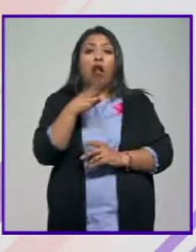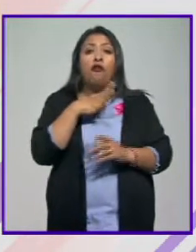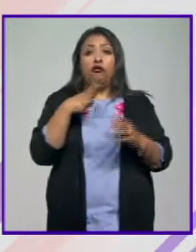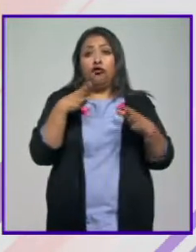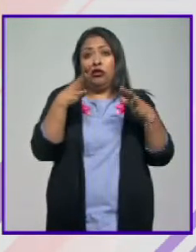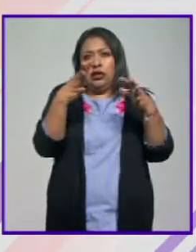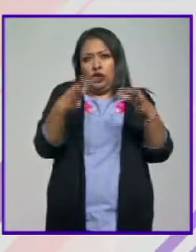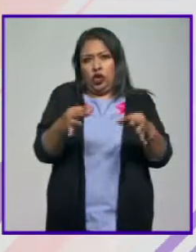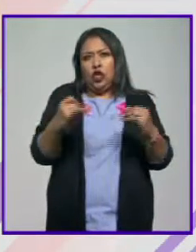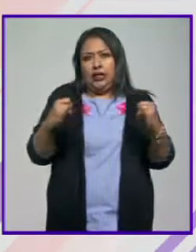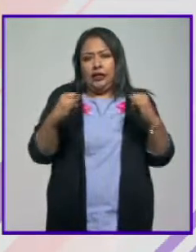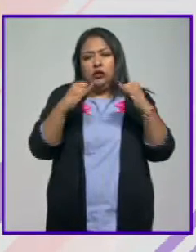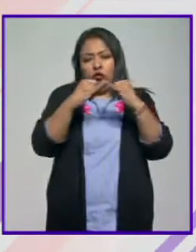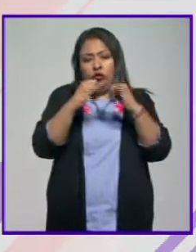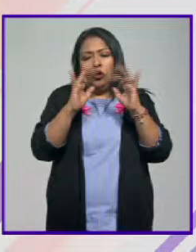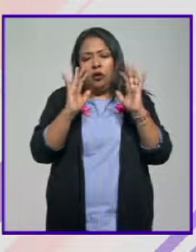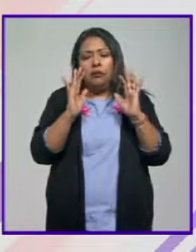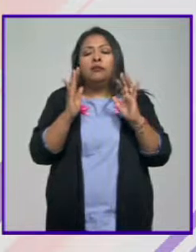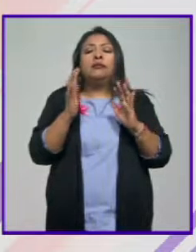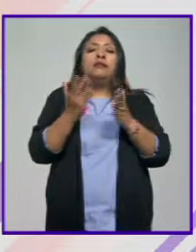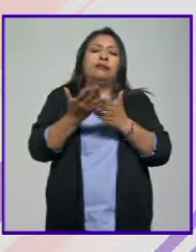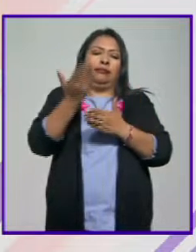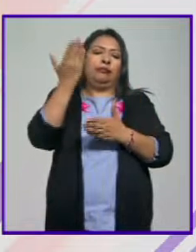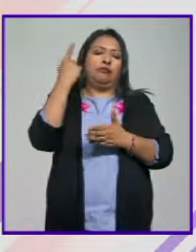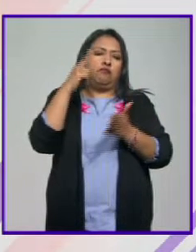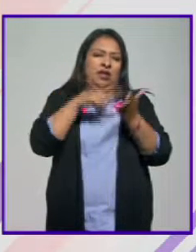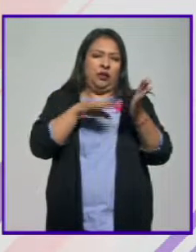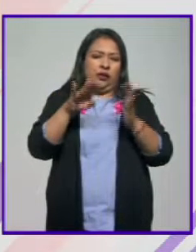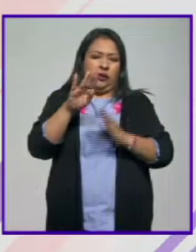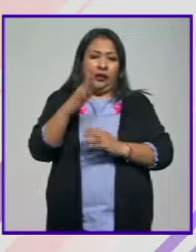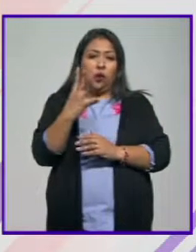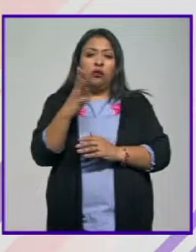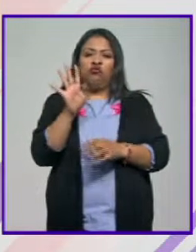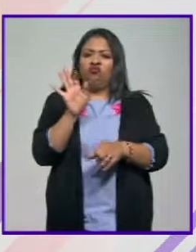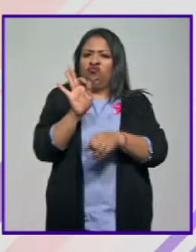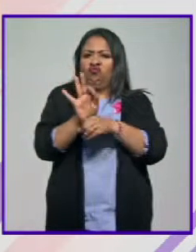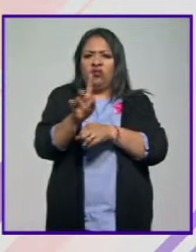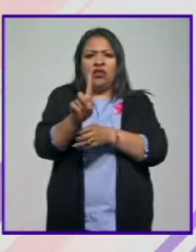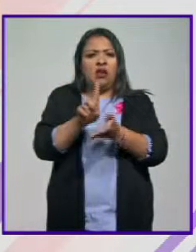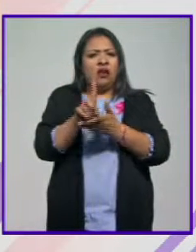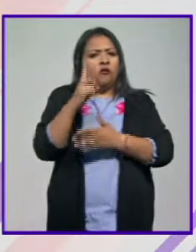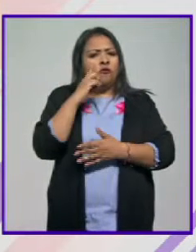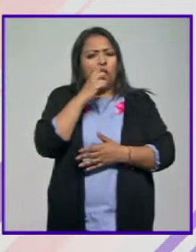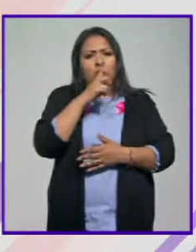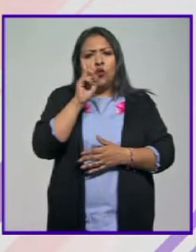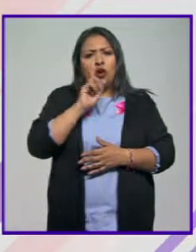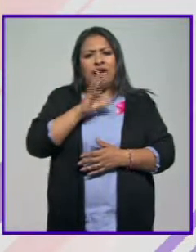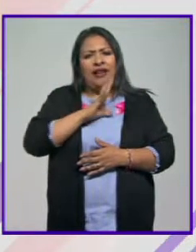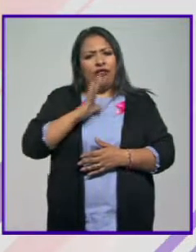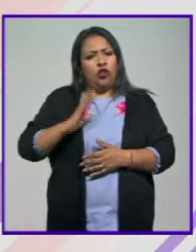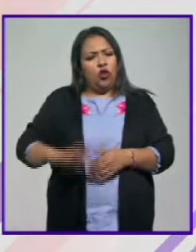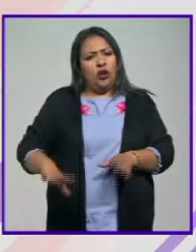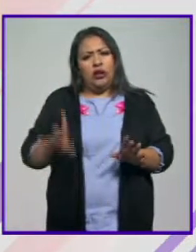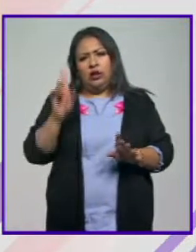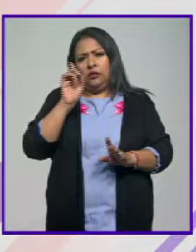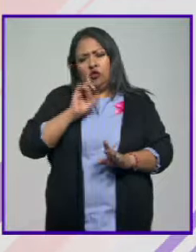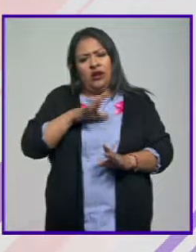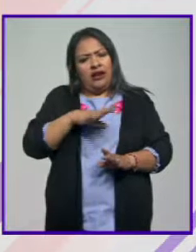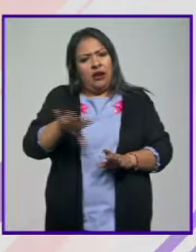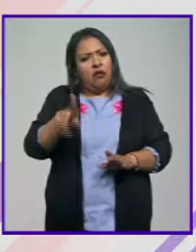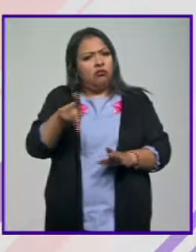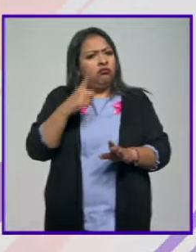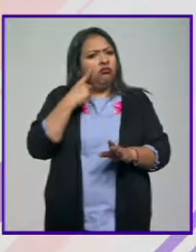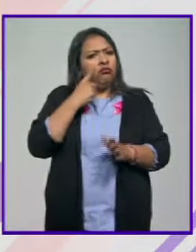es fundador de esta institución que desde aquella época defiende el derecho de las católicas, de las mujeres en general, a